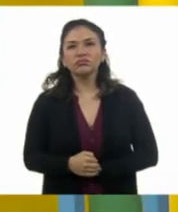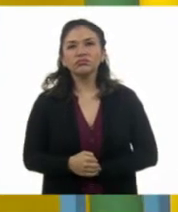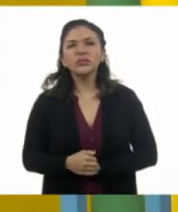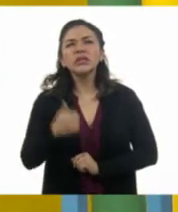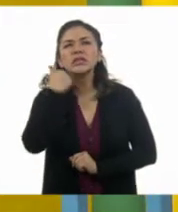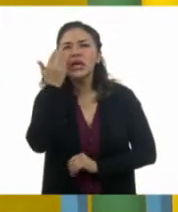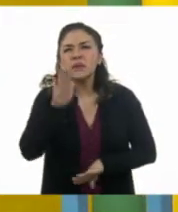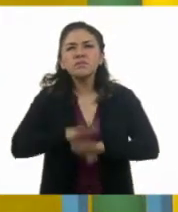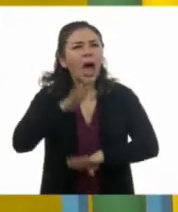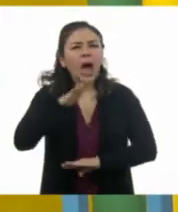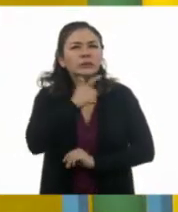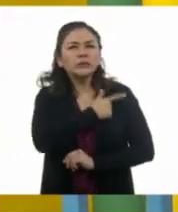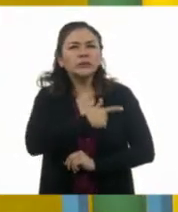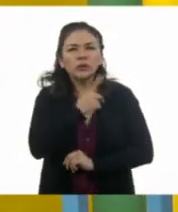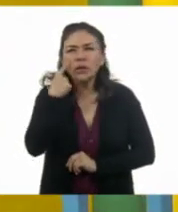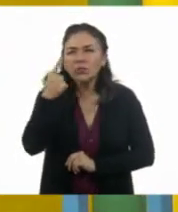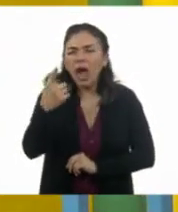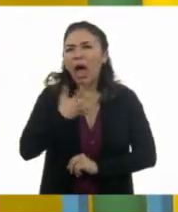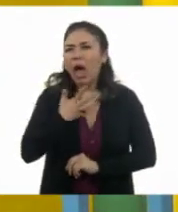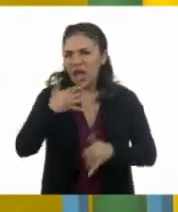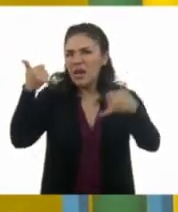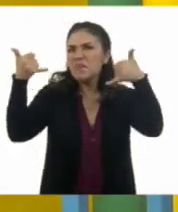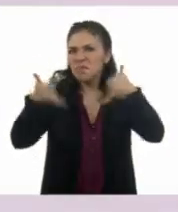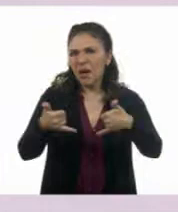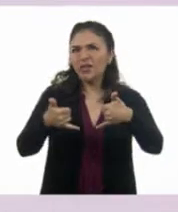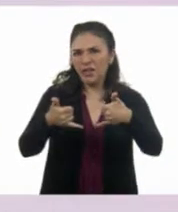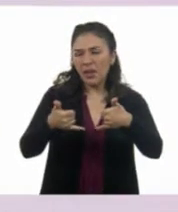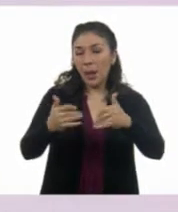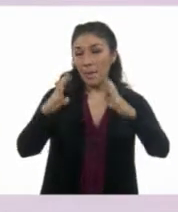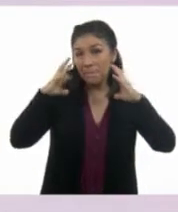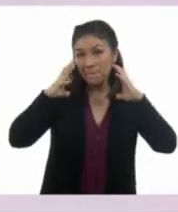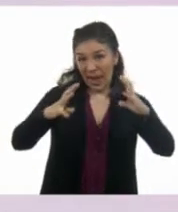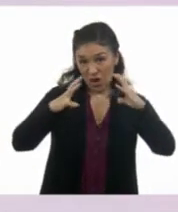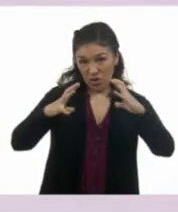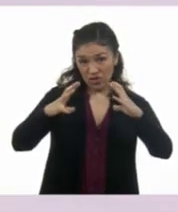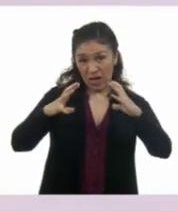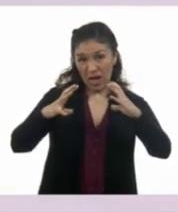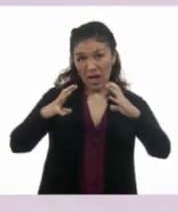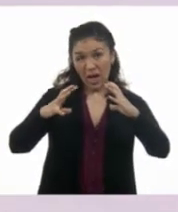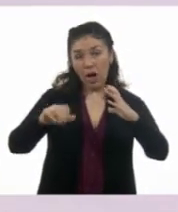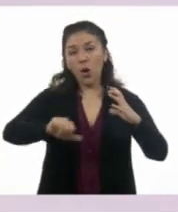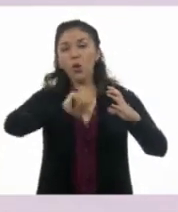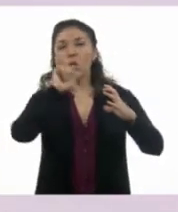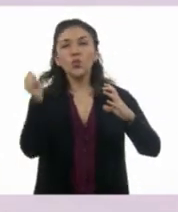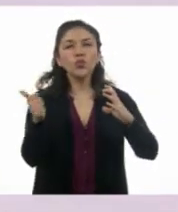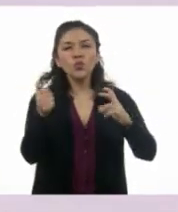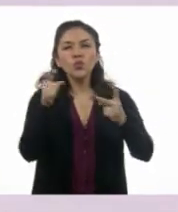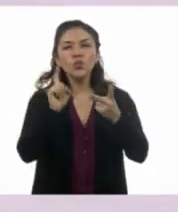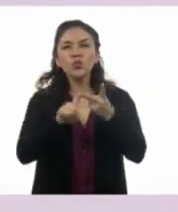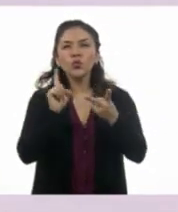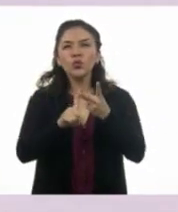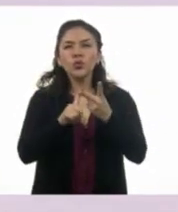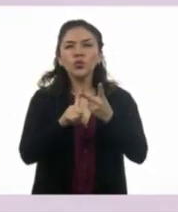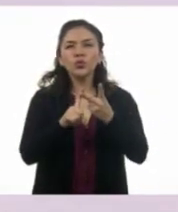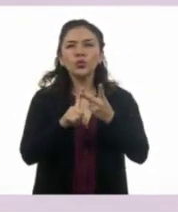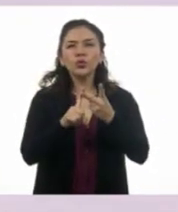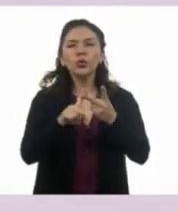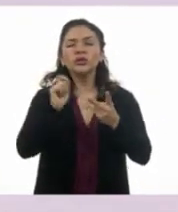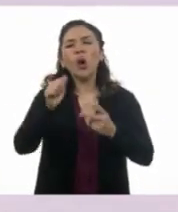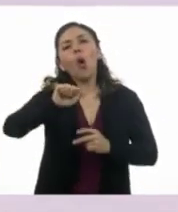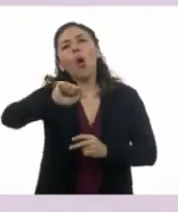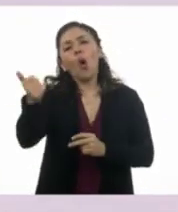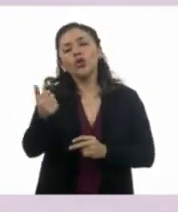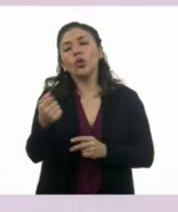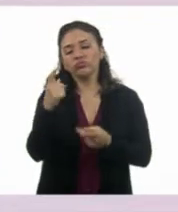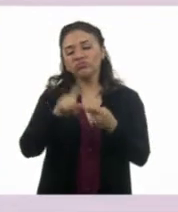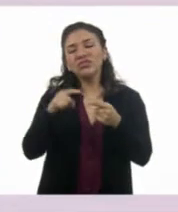¿Cuál tiene más? Bueno, creo que hay un empate entre una pelota grande y también el apartado otro. Porque